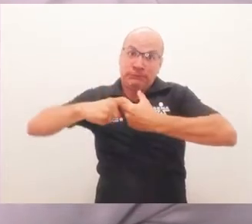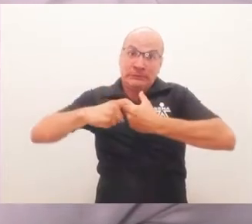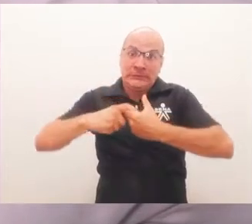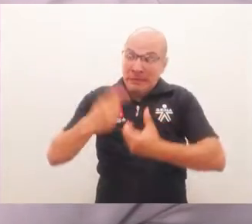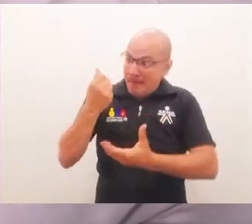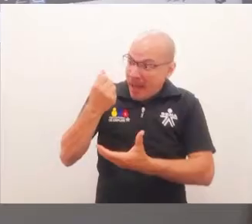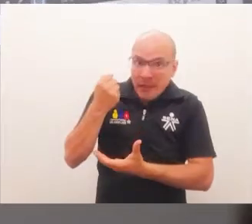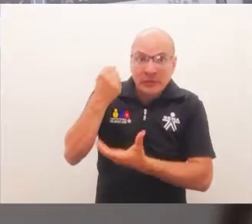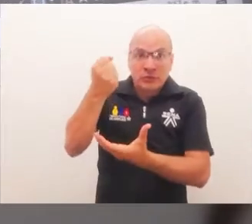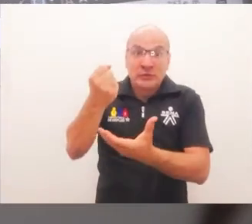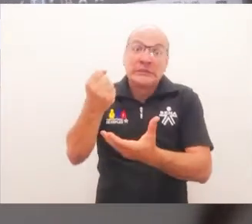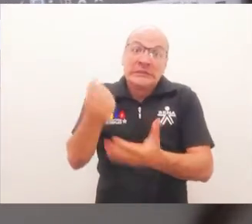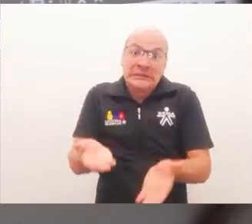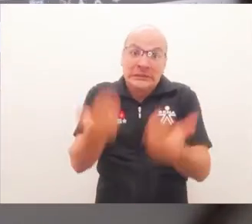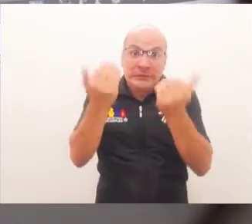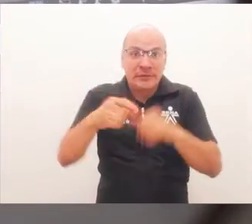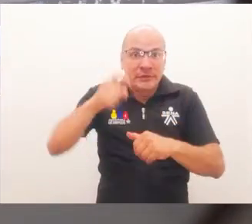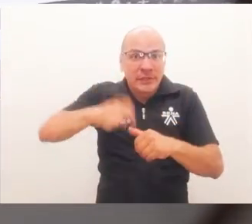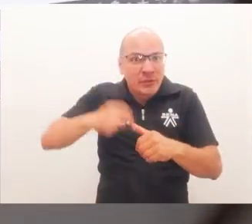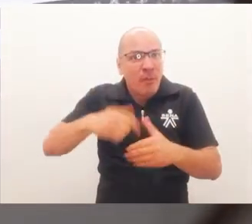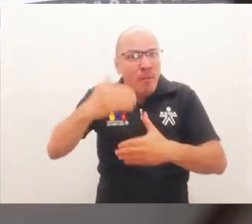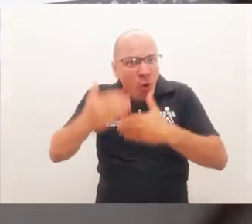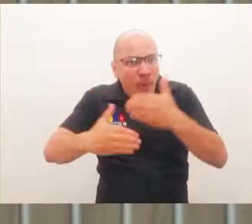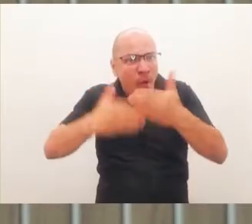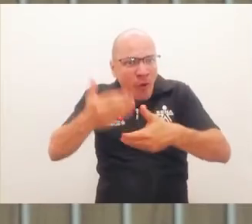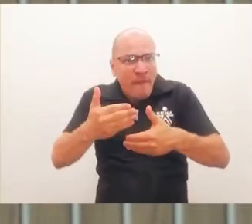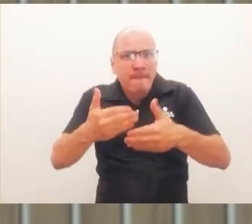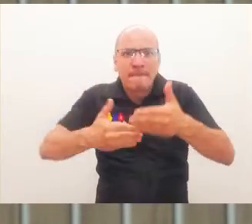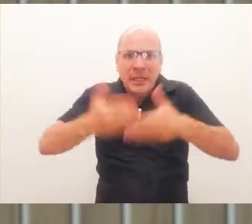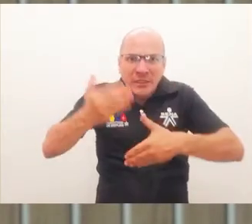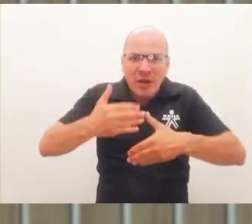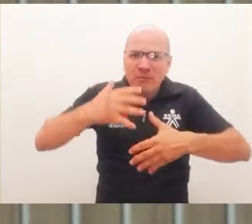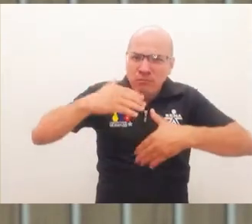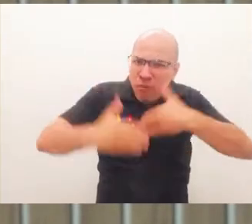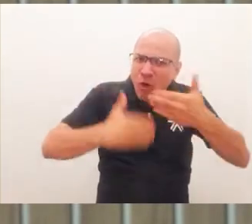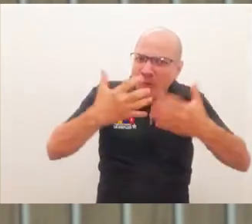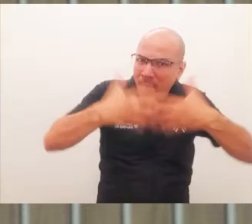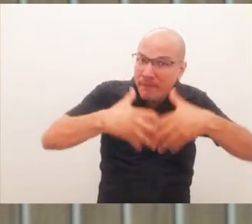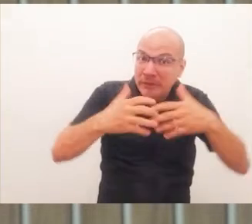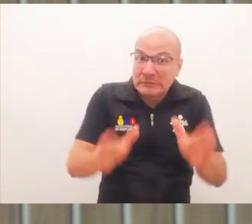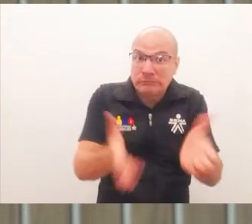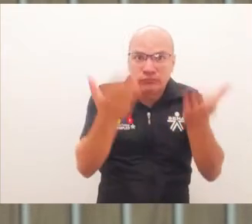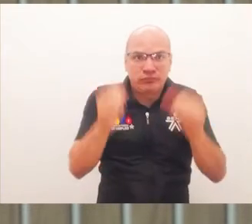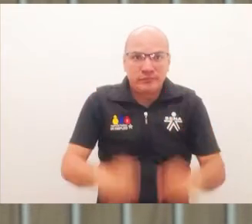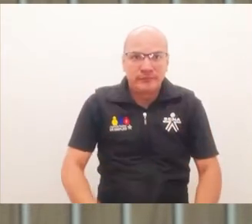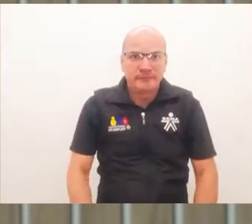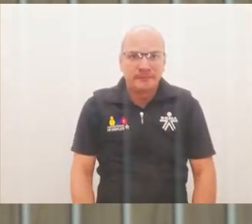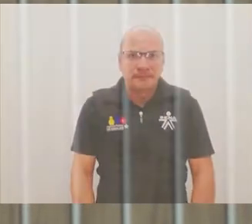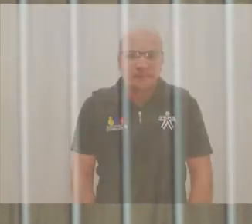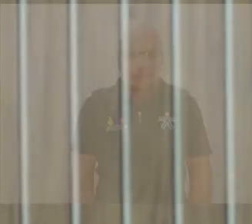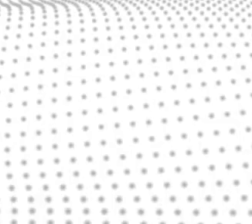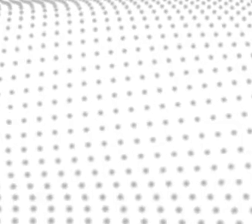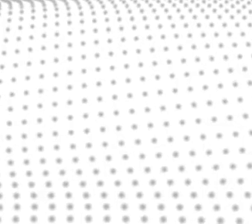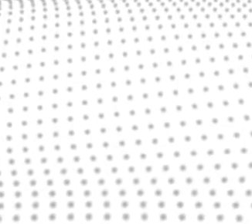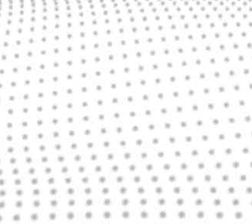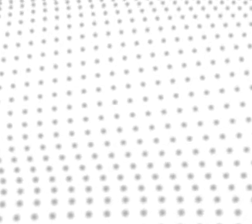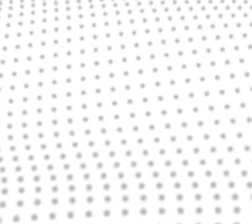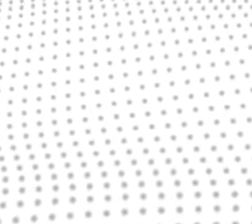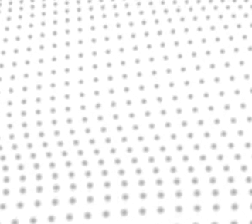creemos que ese capital semilla es fundamental para nosotros poder acceder y poder empezar como ese engranaje de empresa.